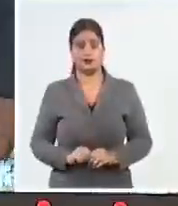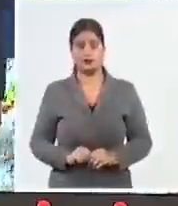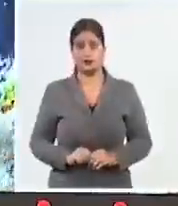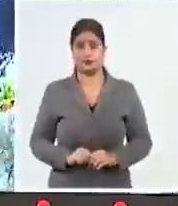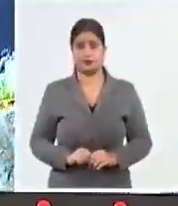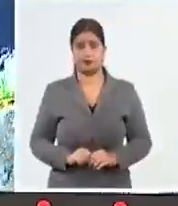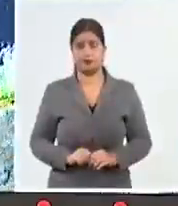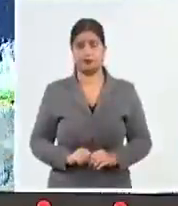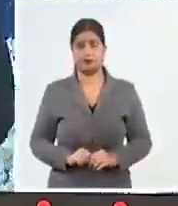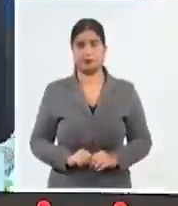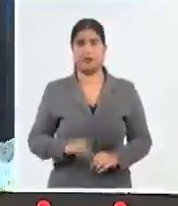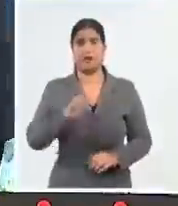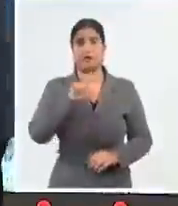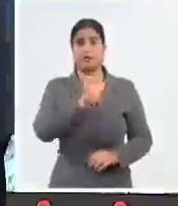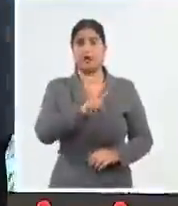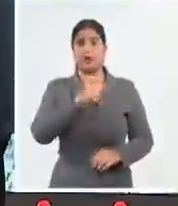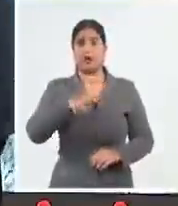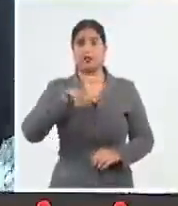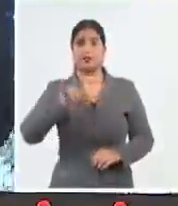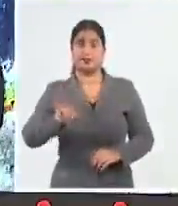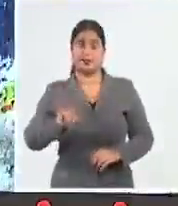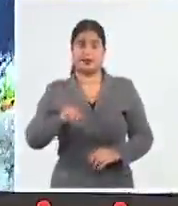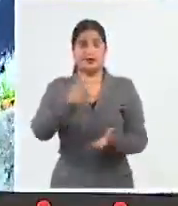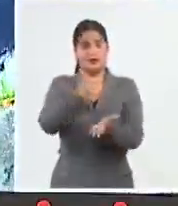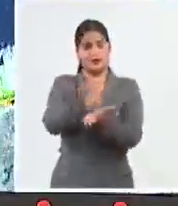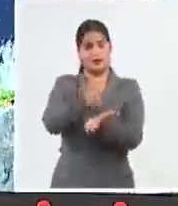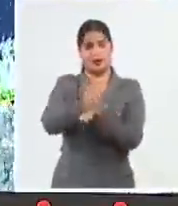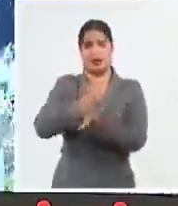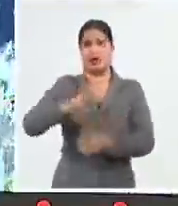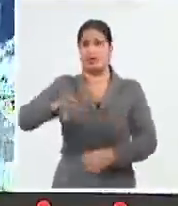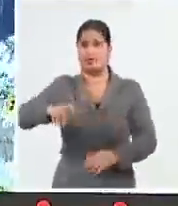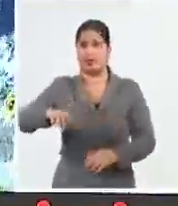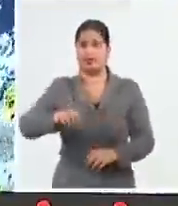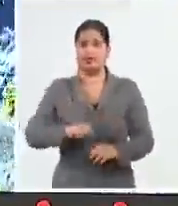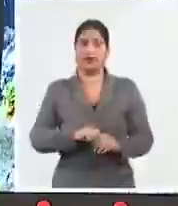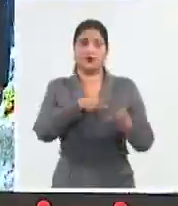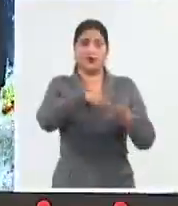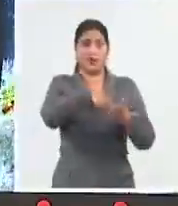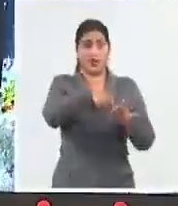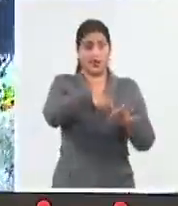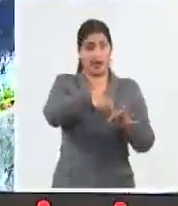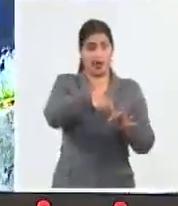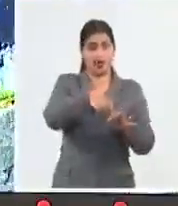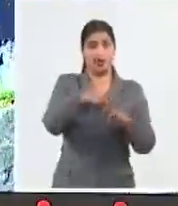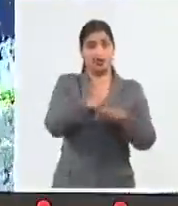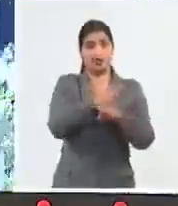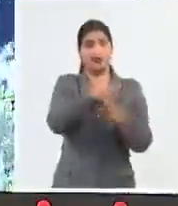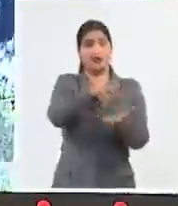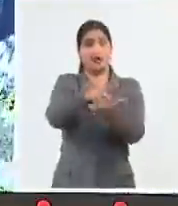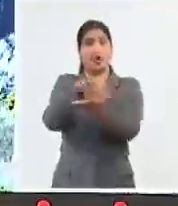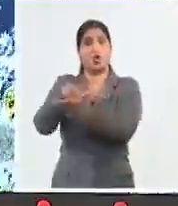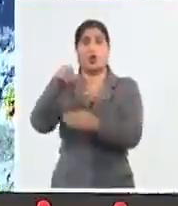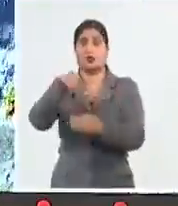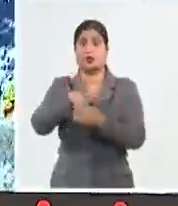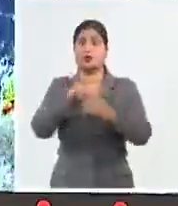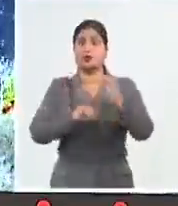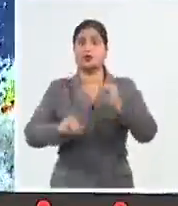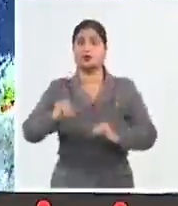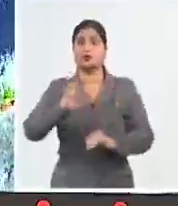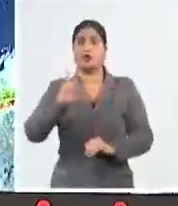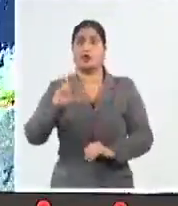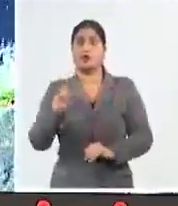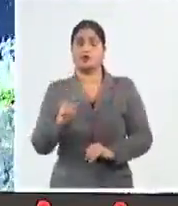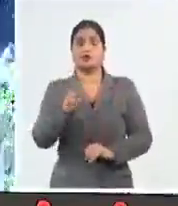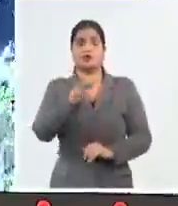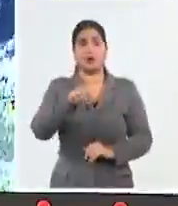116 en la ciudad de Pinar de Río. En la Isla de la Juventud hay varios registros por encima de los 80 milímetros